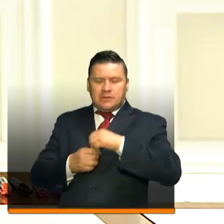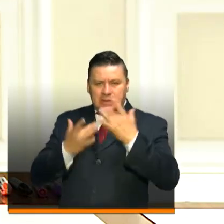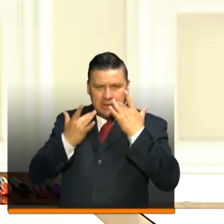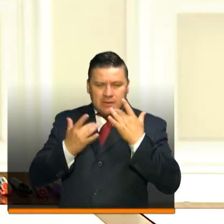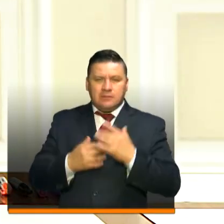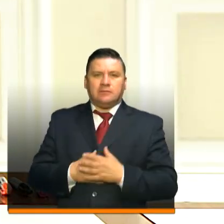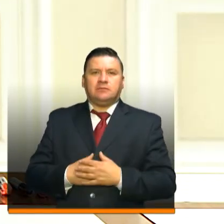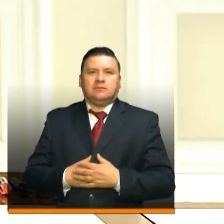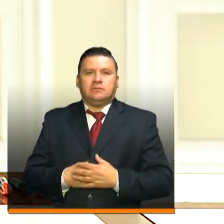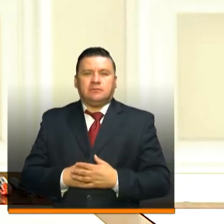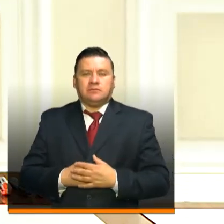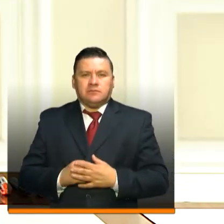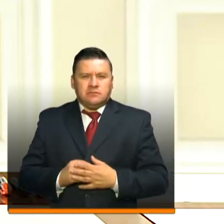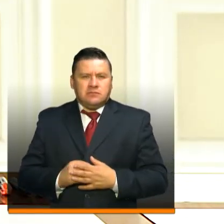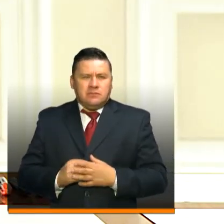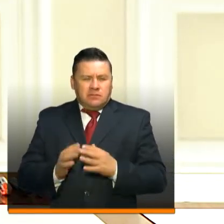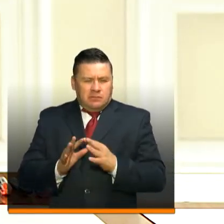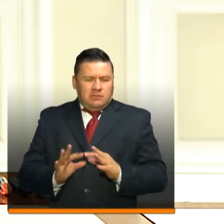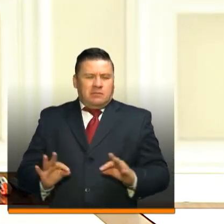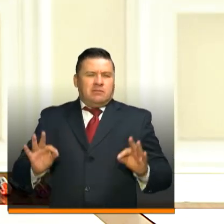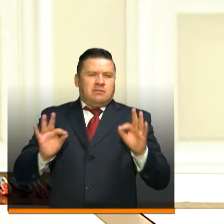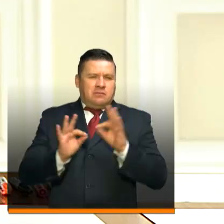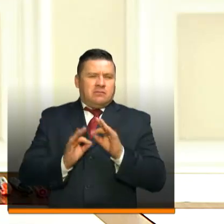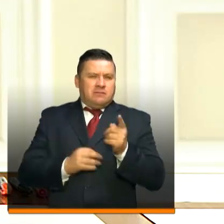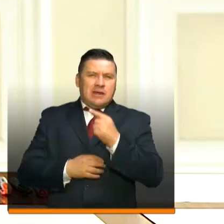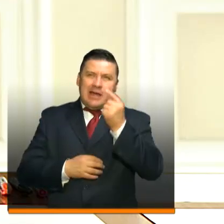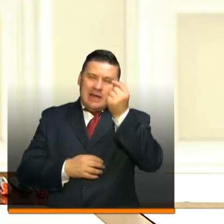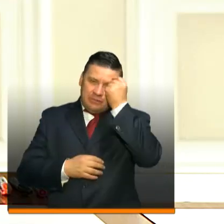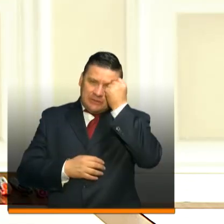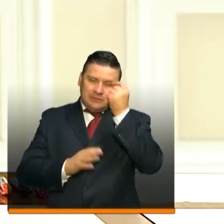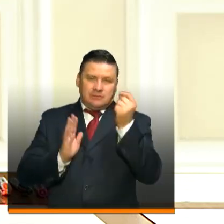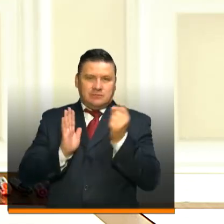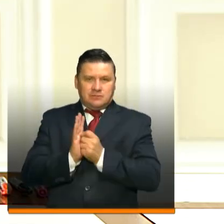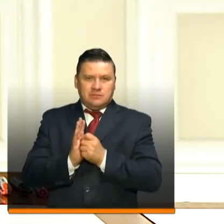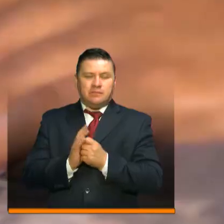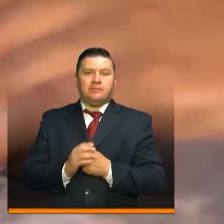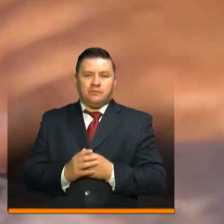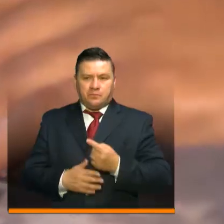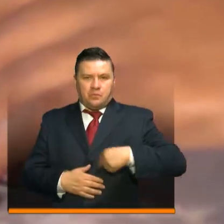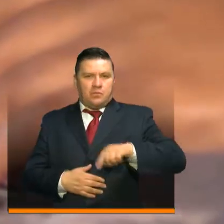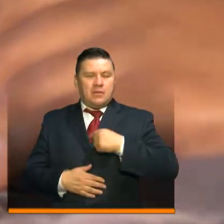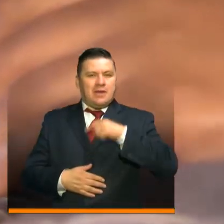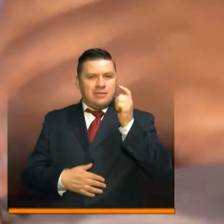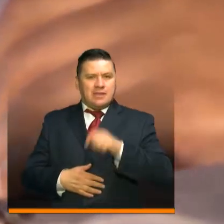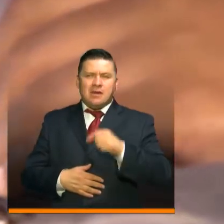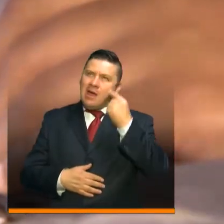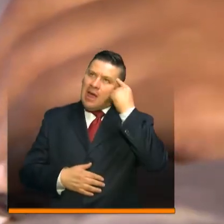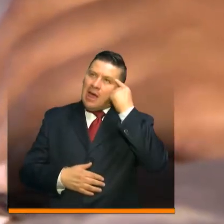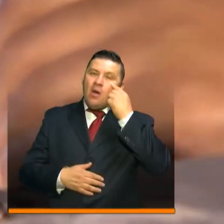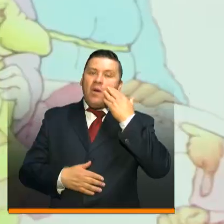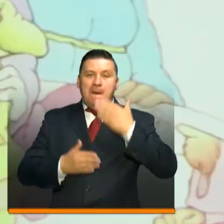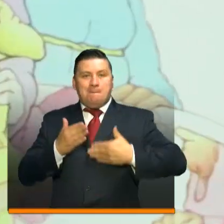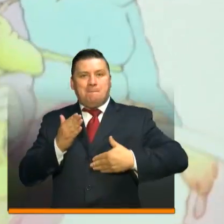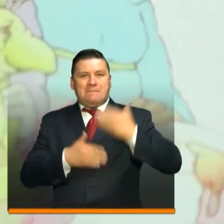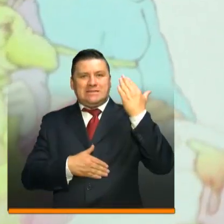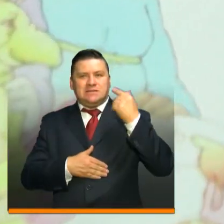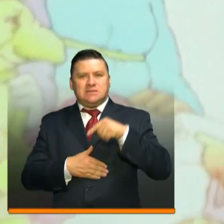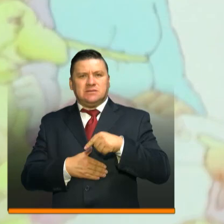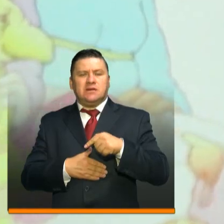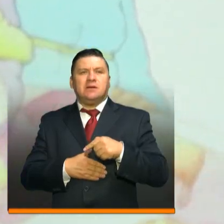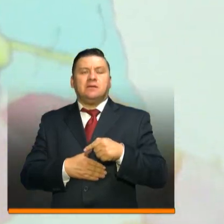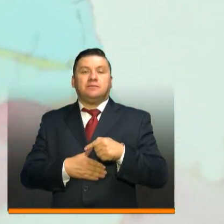higiene con ellos. Es muy importante también que tengamos en cuenta que nosotros habíamos pensado inicialmente